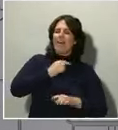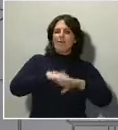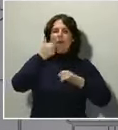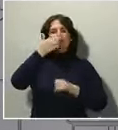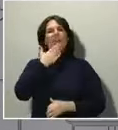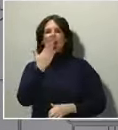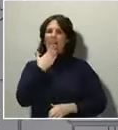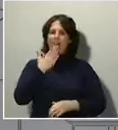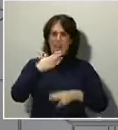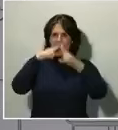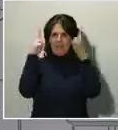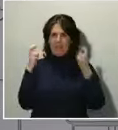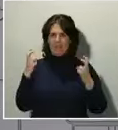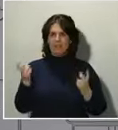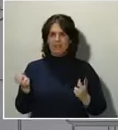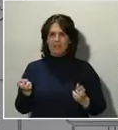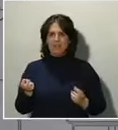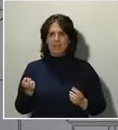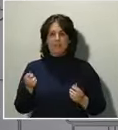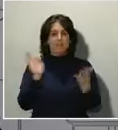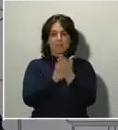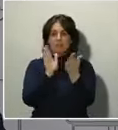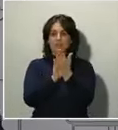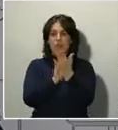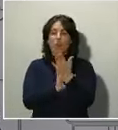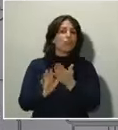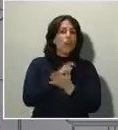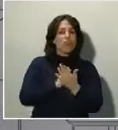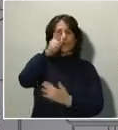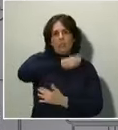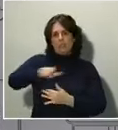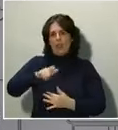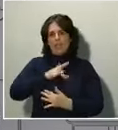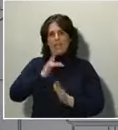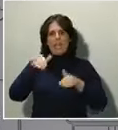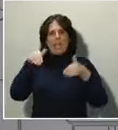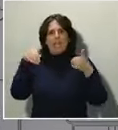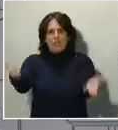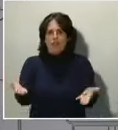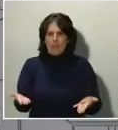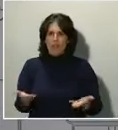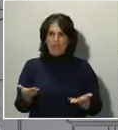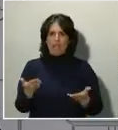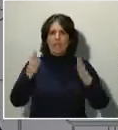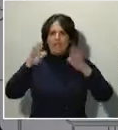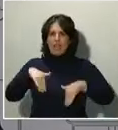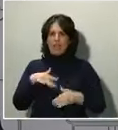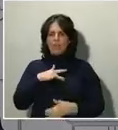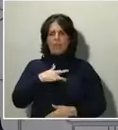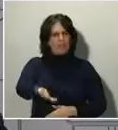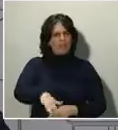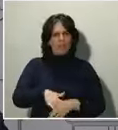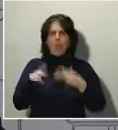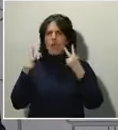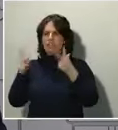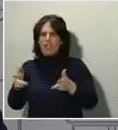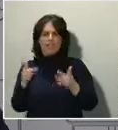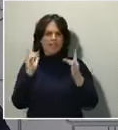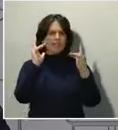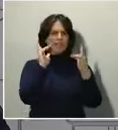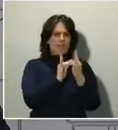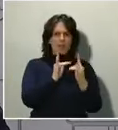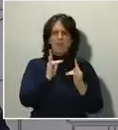Aplausos para todas las personas generosas, generosas que ceden hoteles, camas para los enfermos, a profesionales de los